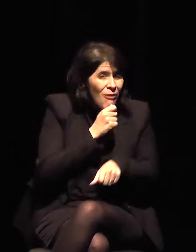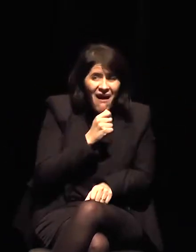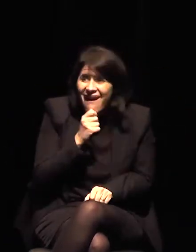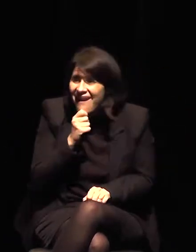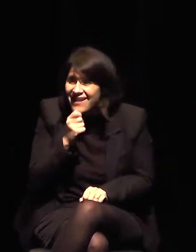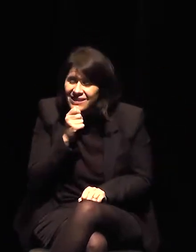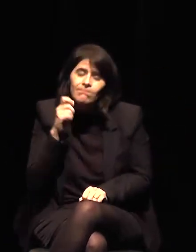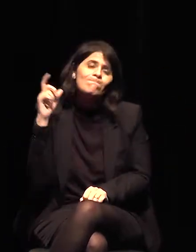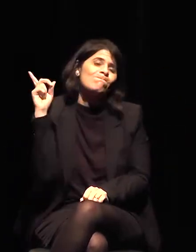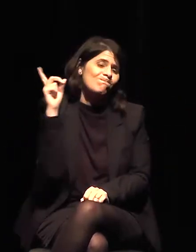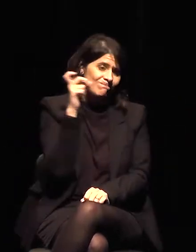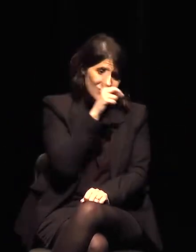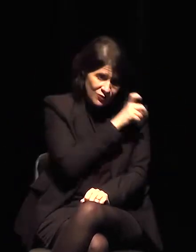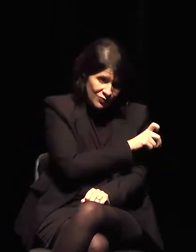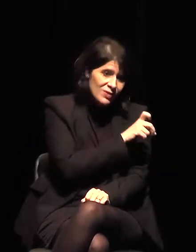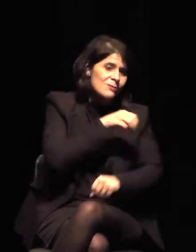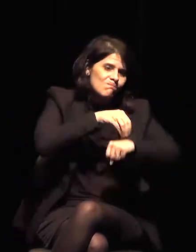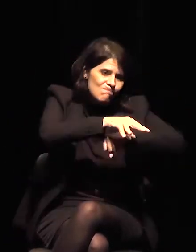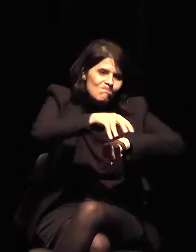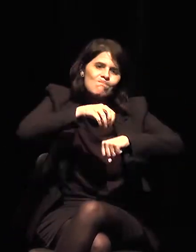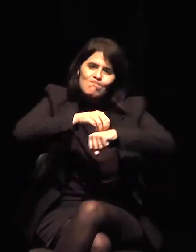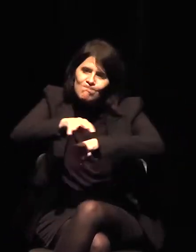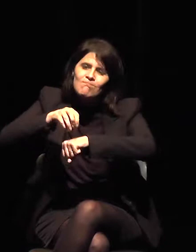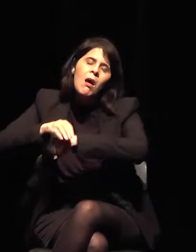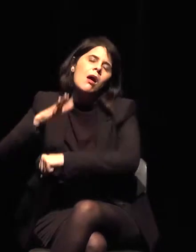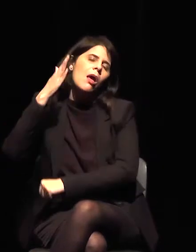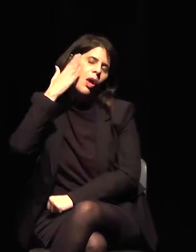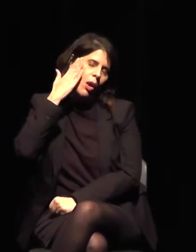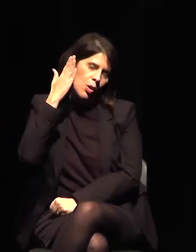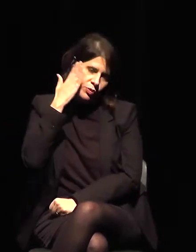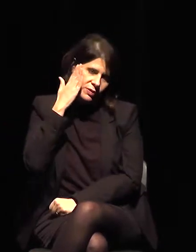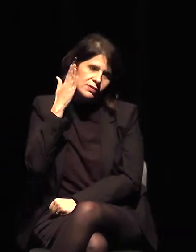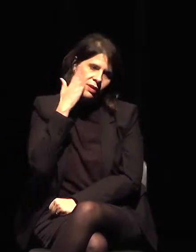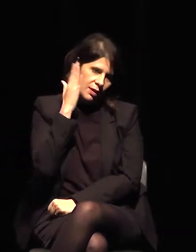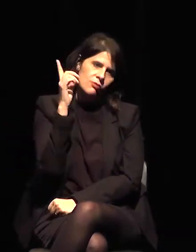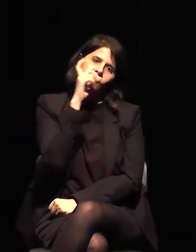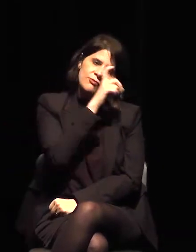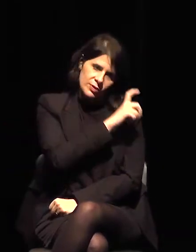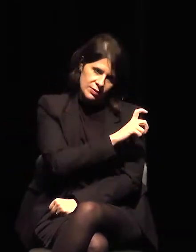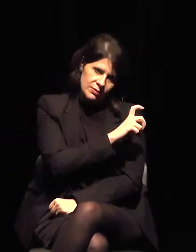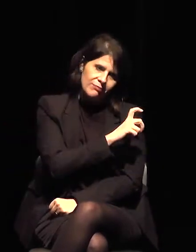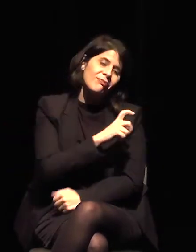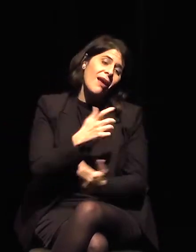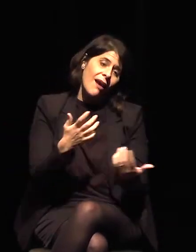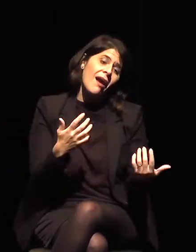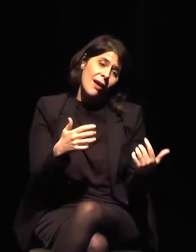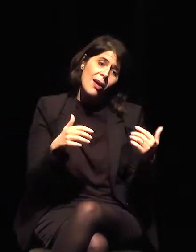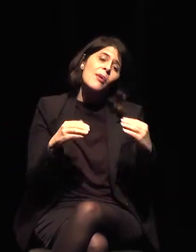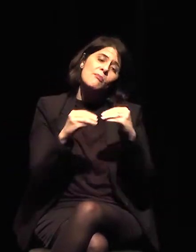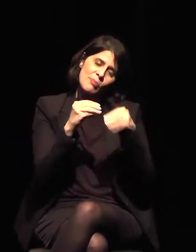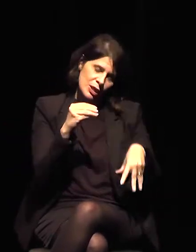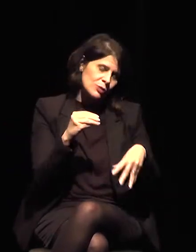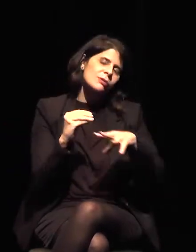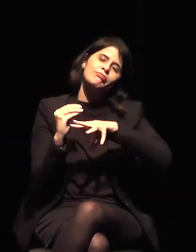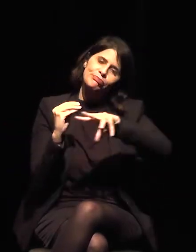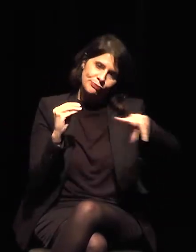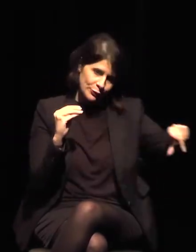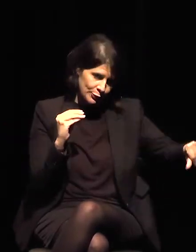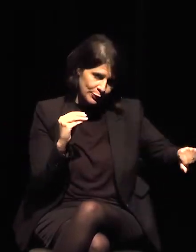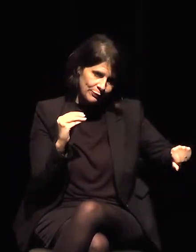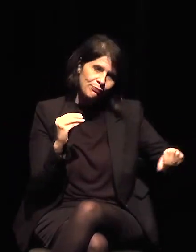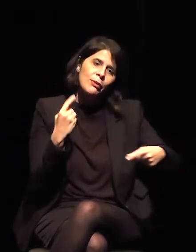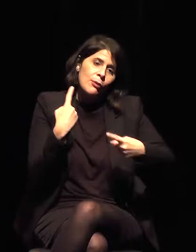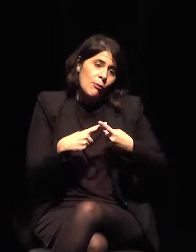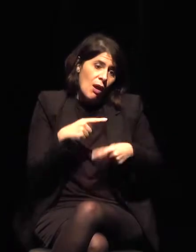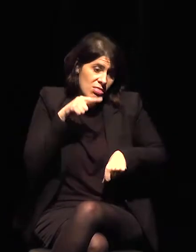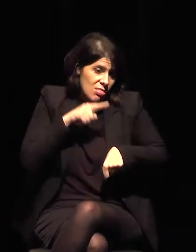cual perjudica a todo el mundo, porque cuando montamos una exposición en Brasil y las personas